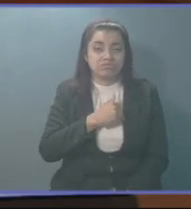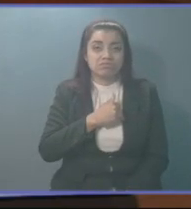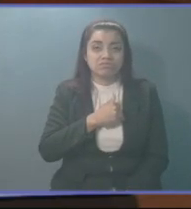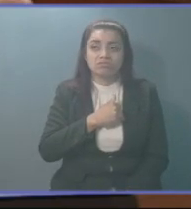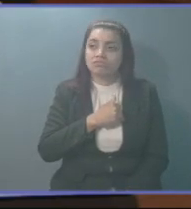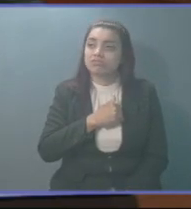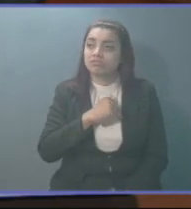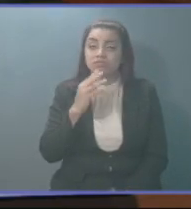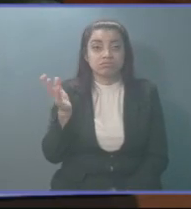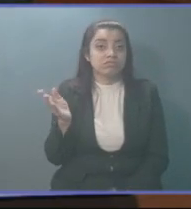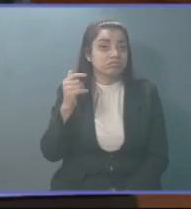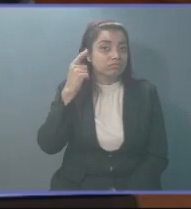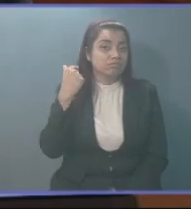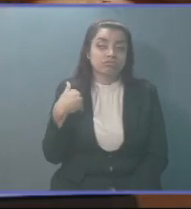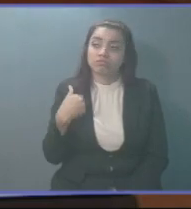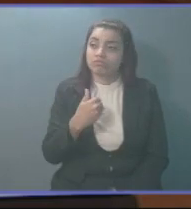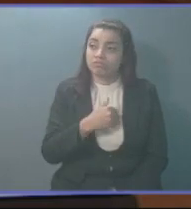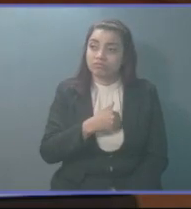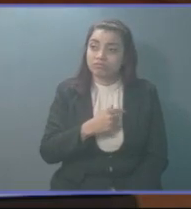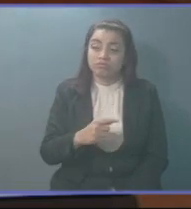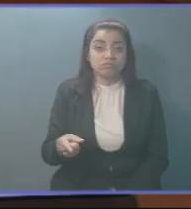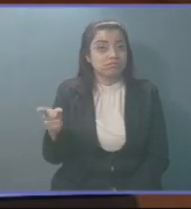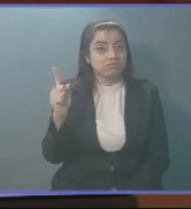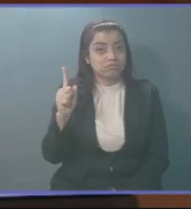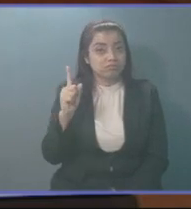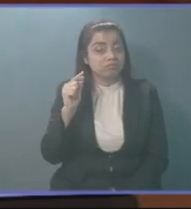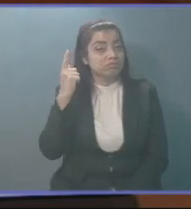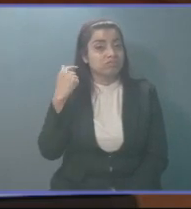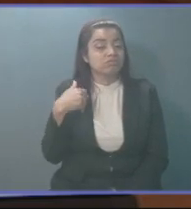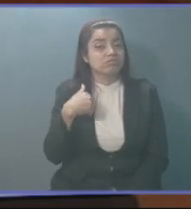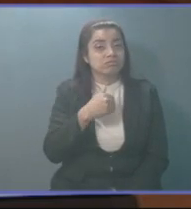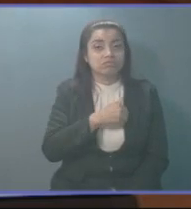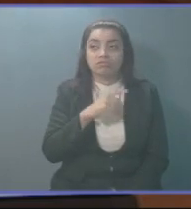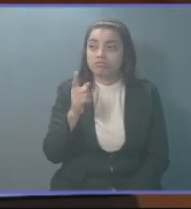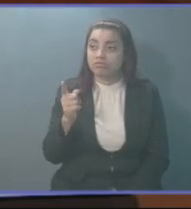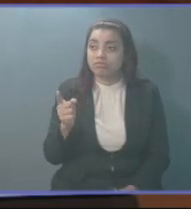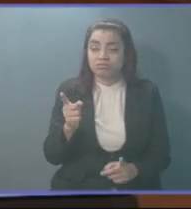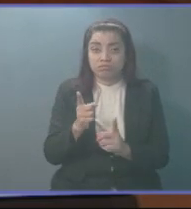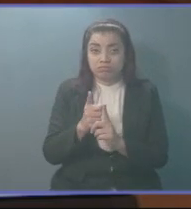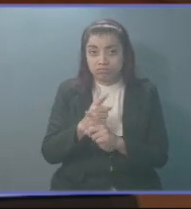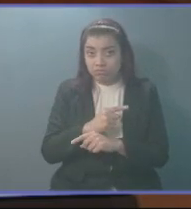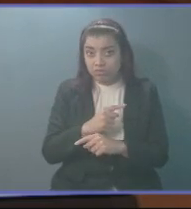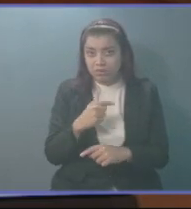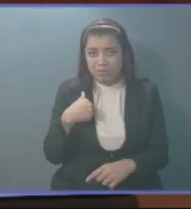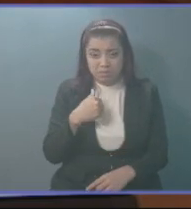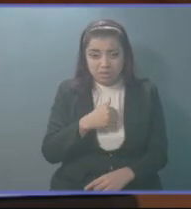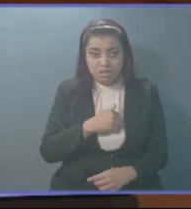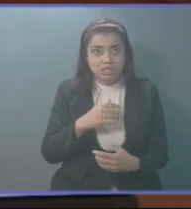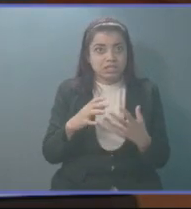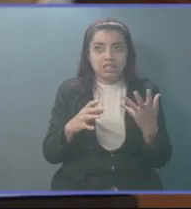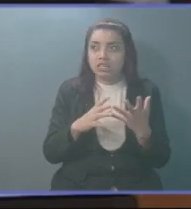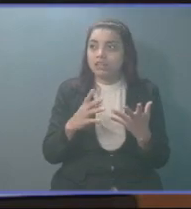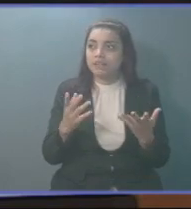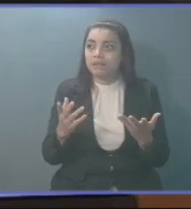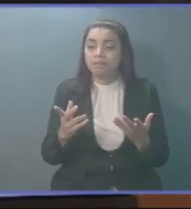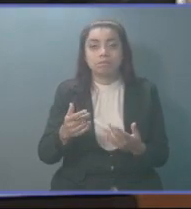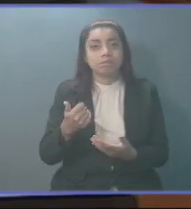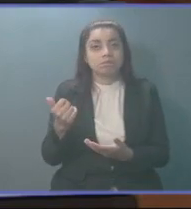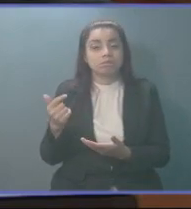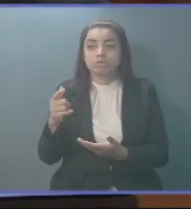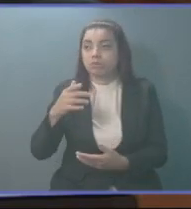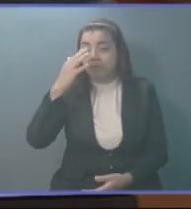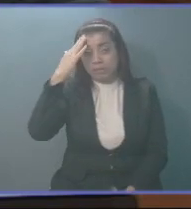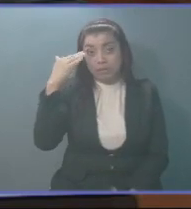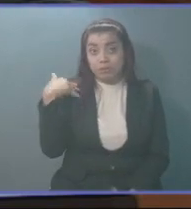Que dicho sea de paso, lo tuvieron, este ministro, lo cambiaron en medio de la pandemia porque la ministra